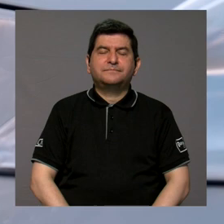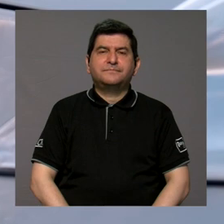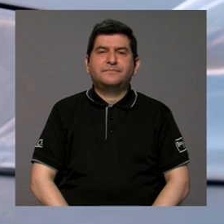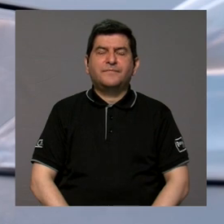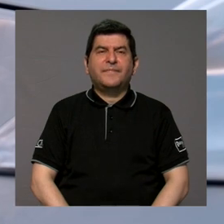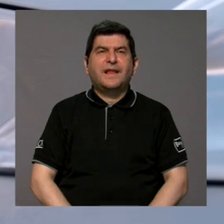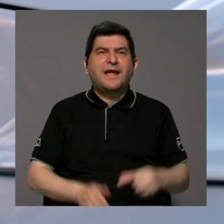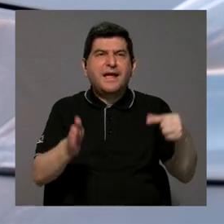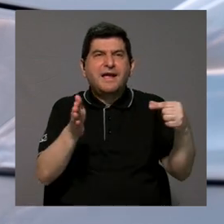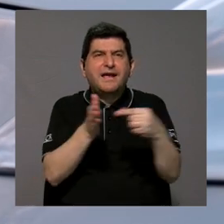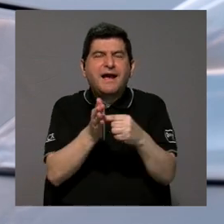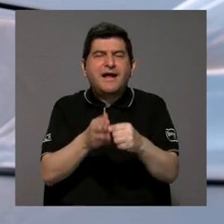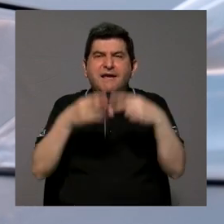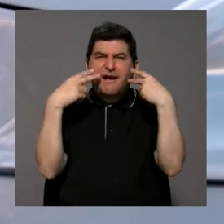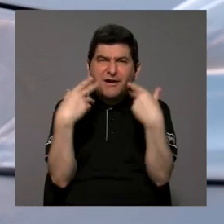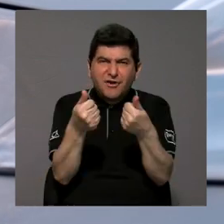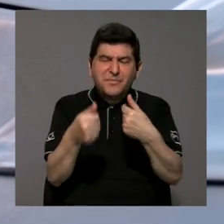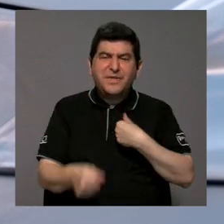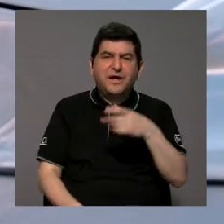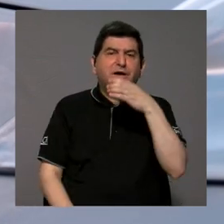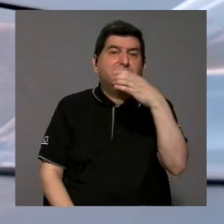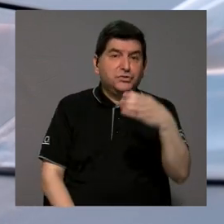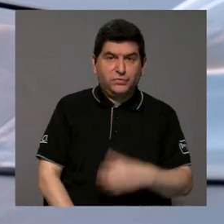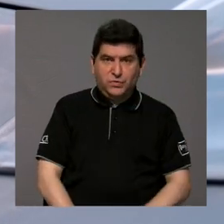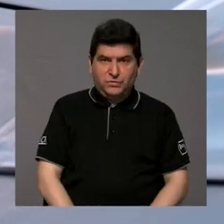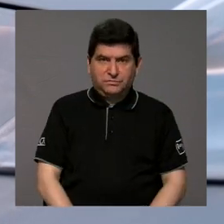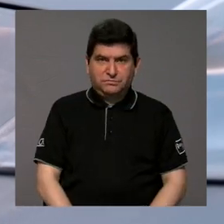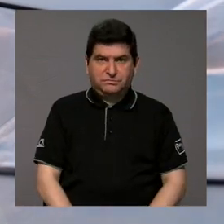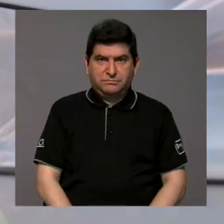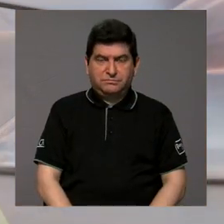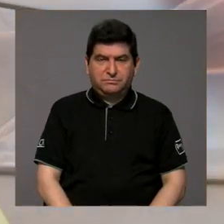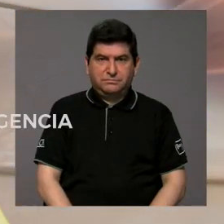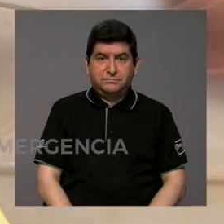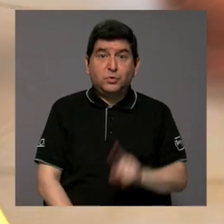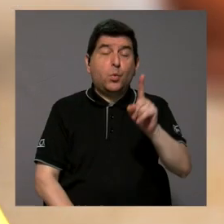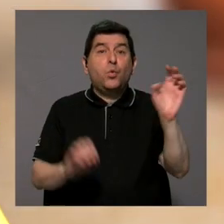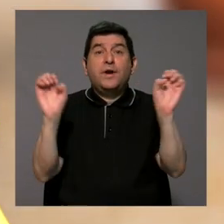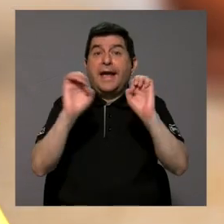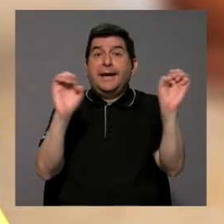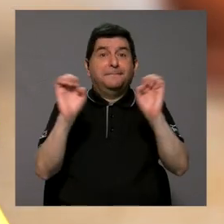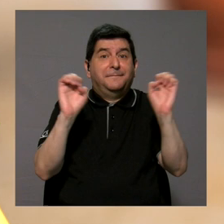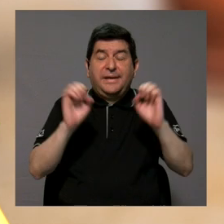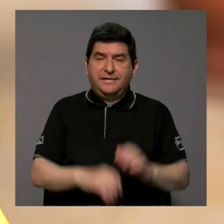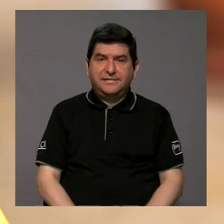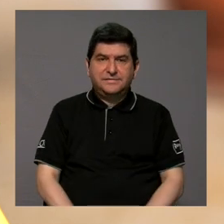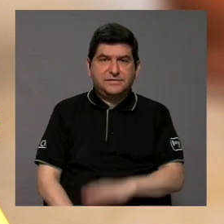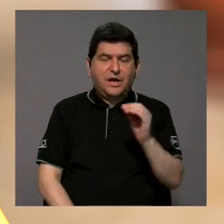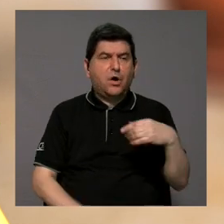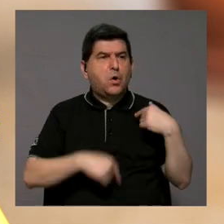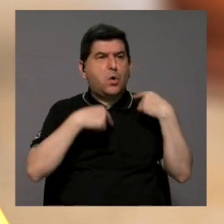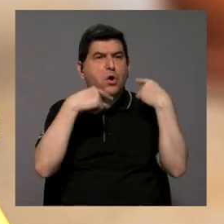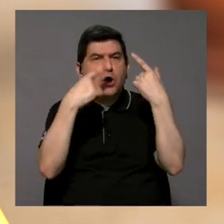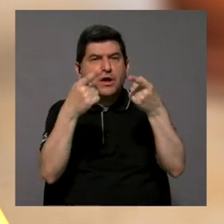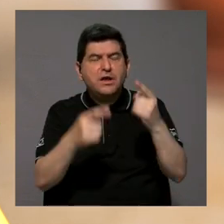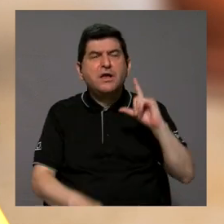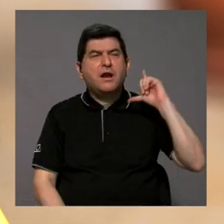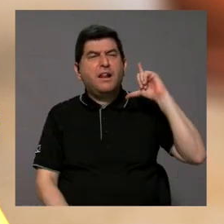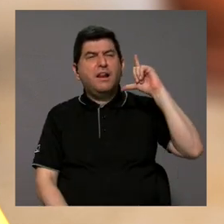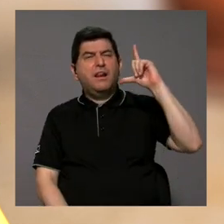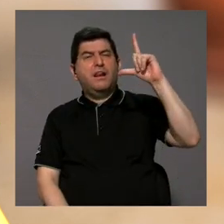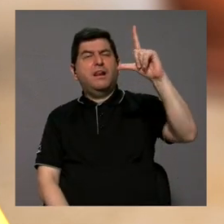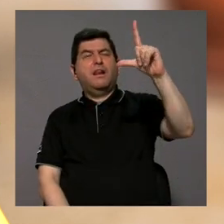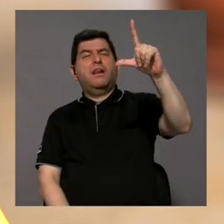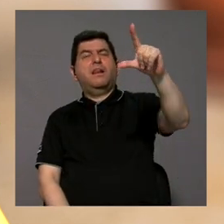la carga rápida yo la recomiendo cuando es una emergencia o cuando estamos viajando a una